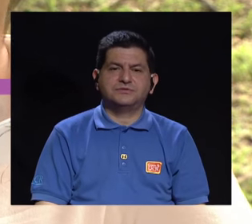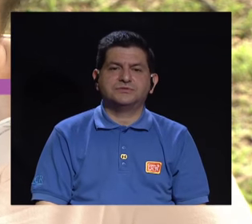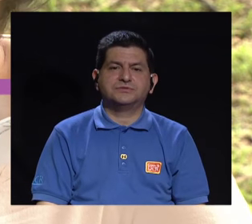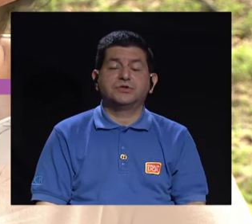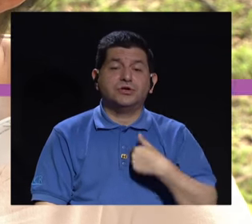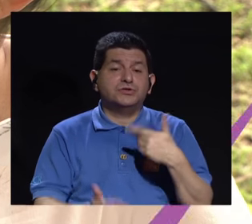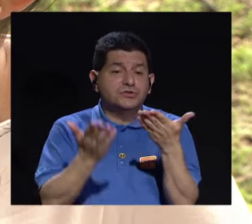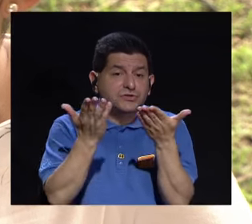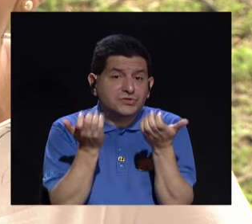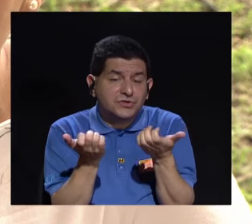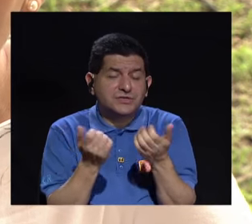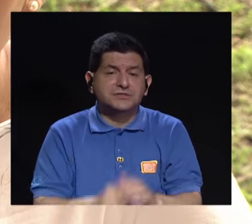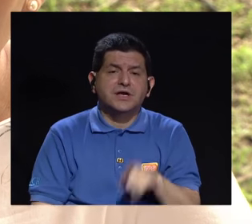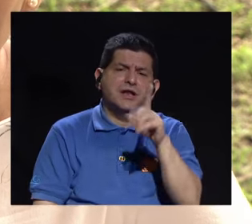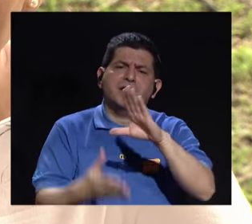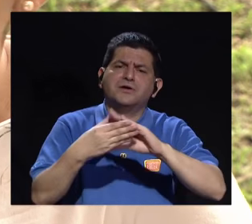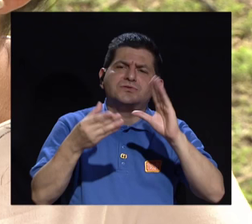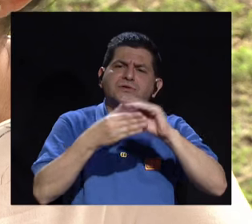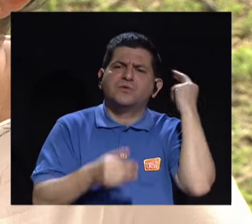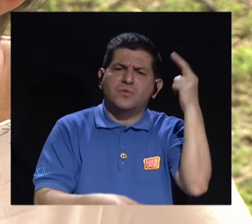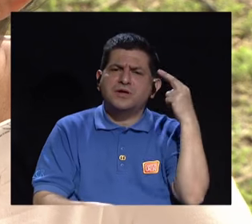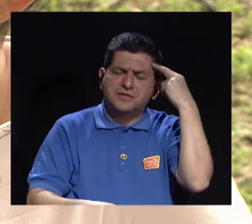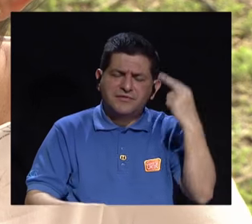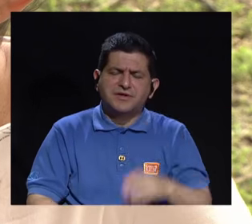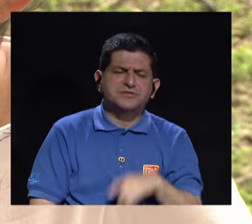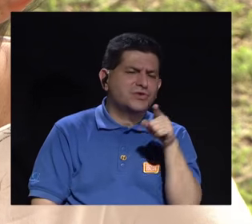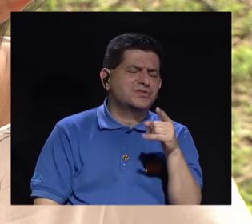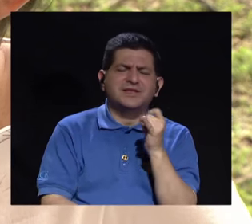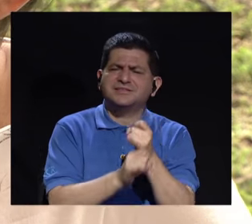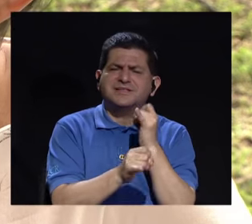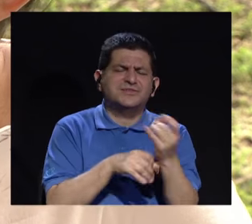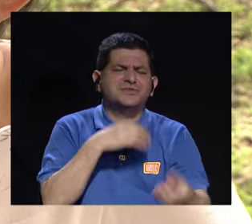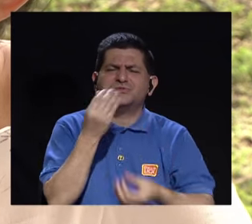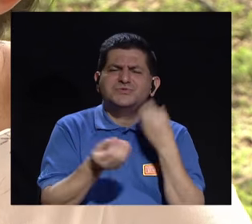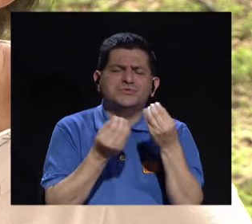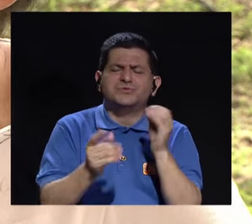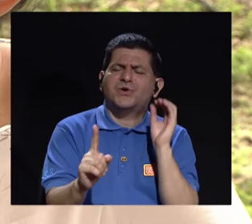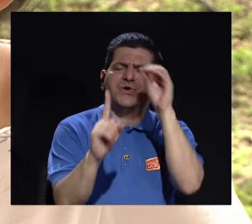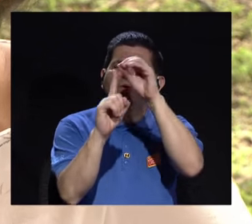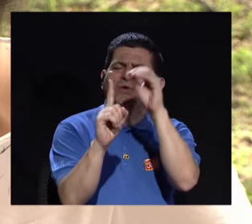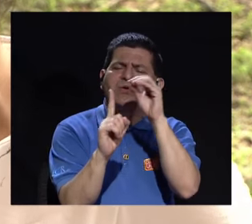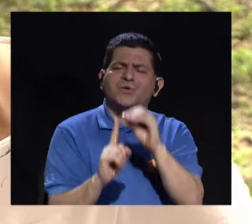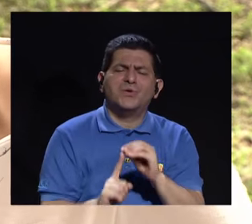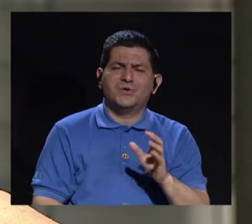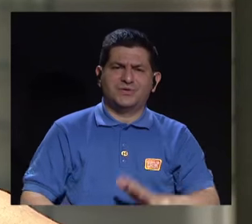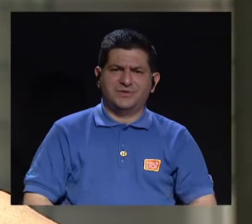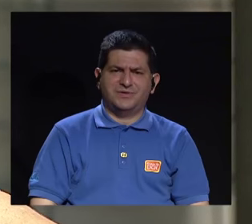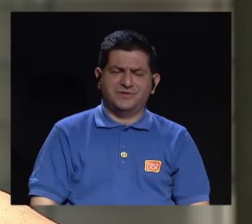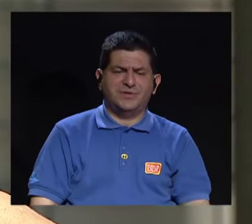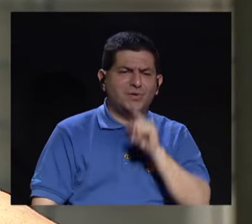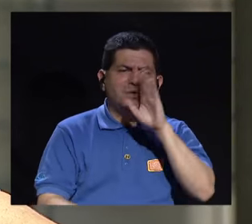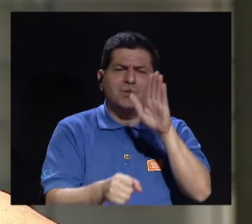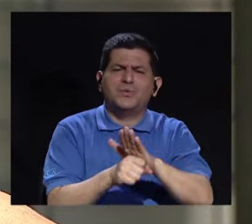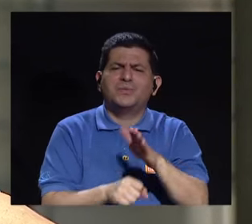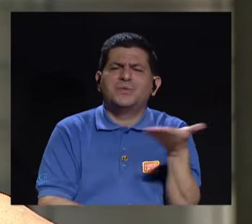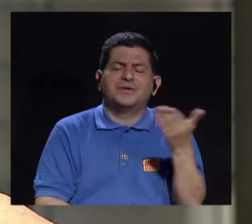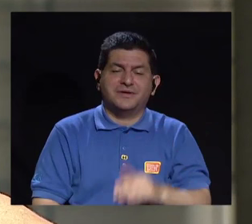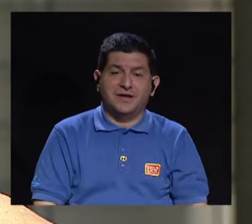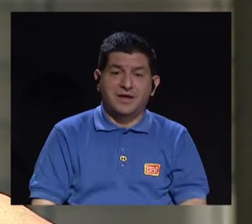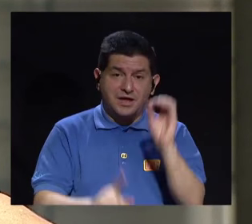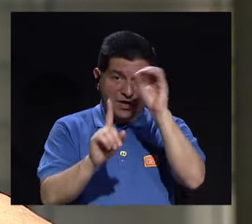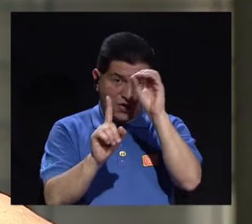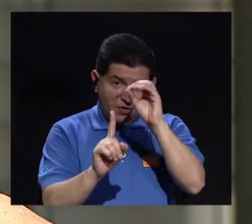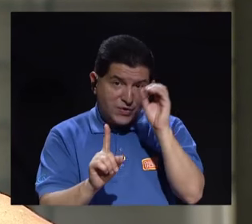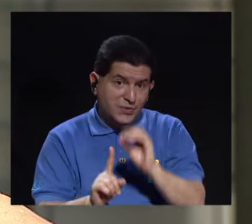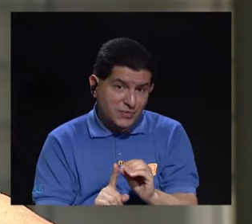Rica. Entonces, quisiera que nos cuente acerca de la razón de ser de la institución, a qué se dedican, cuáles son los objetivos, qué alcance tiene. Sí,